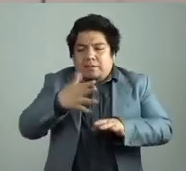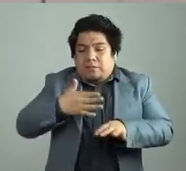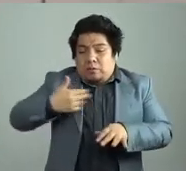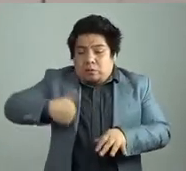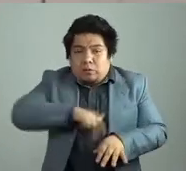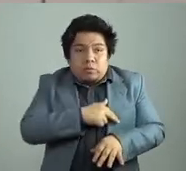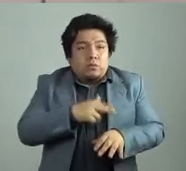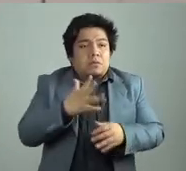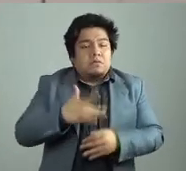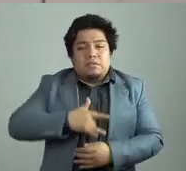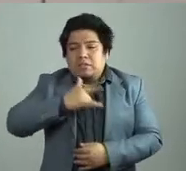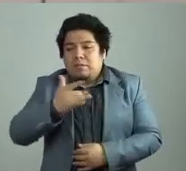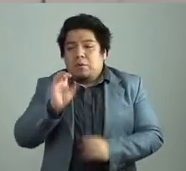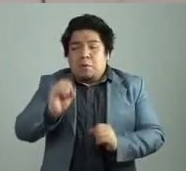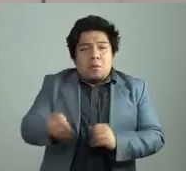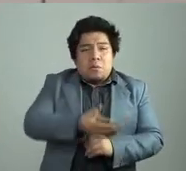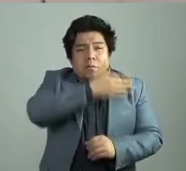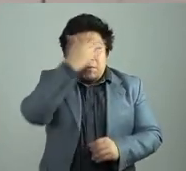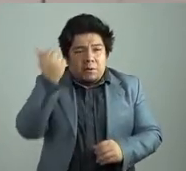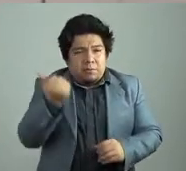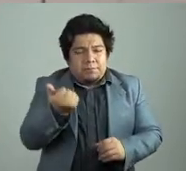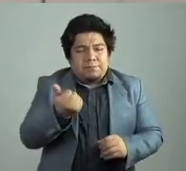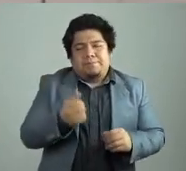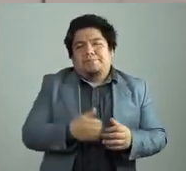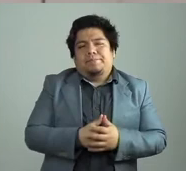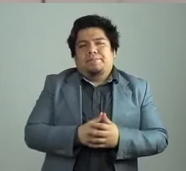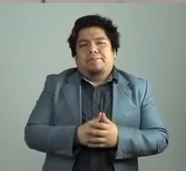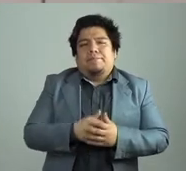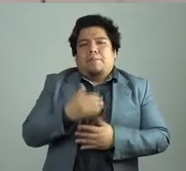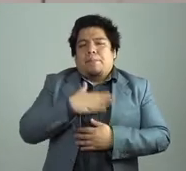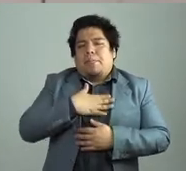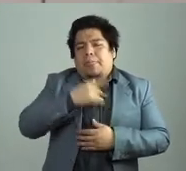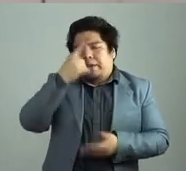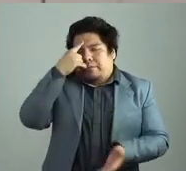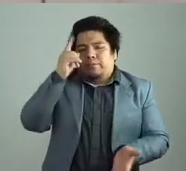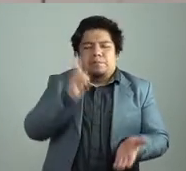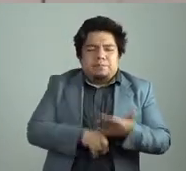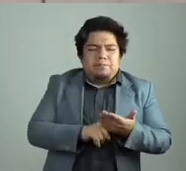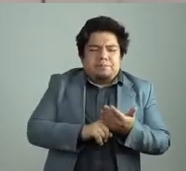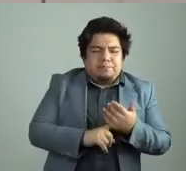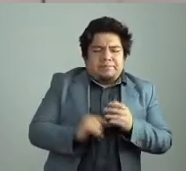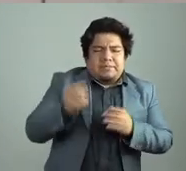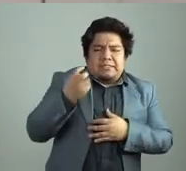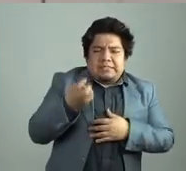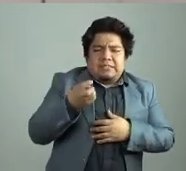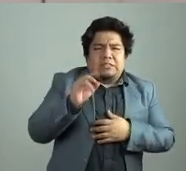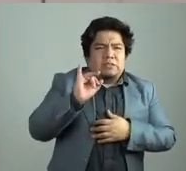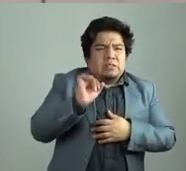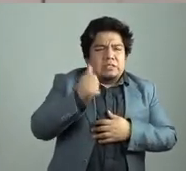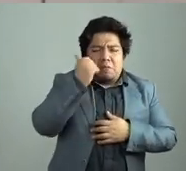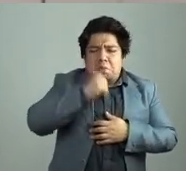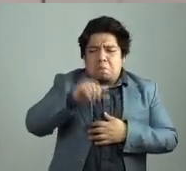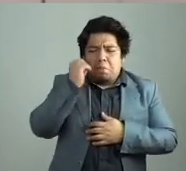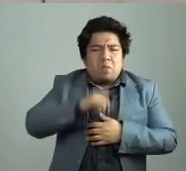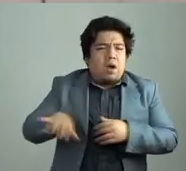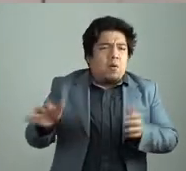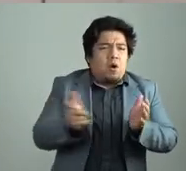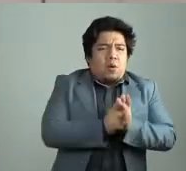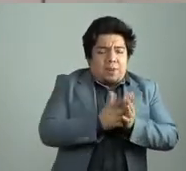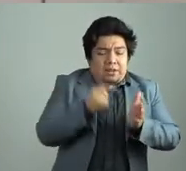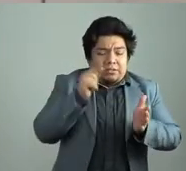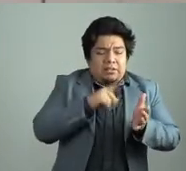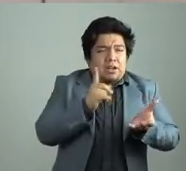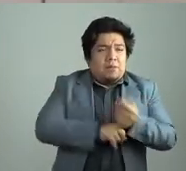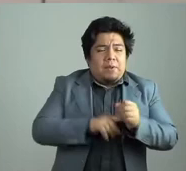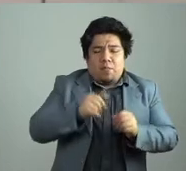Entonces, creo que es un escritor, para mí, pues, alguien que está muy atento, ¿no? O sea, no es alguien que tenga